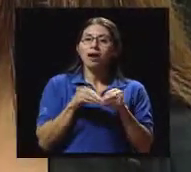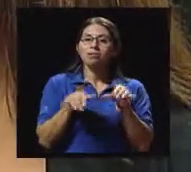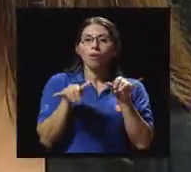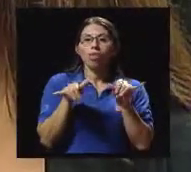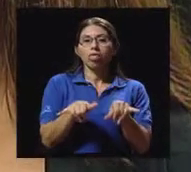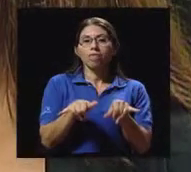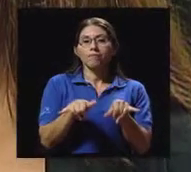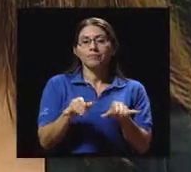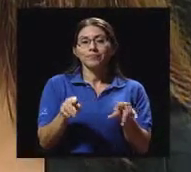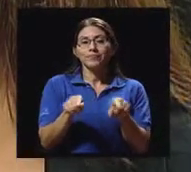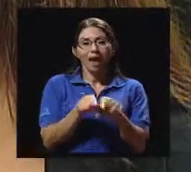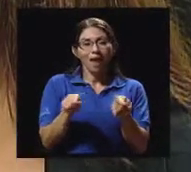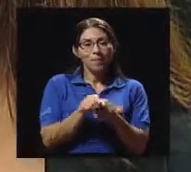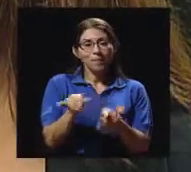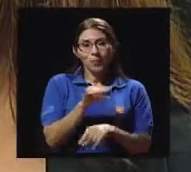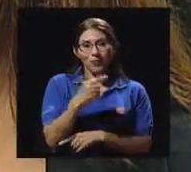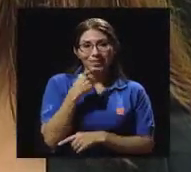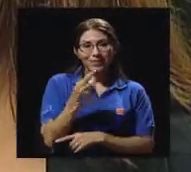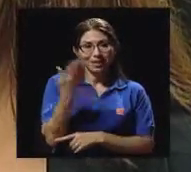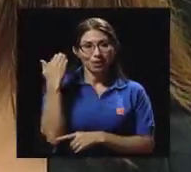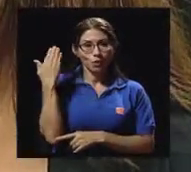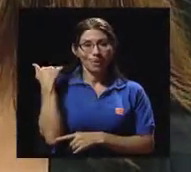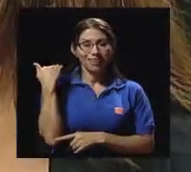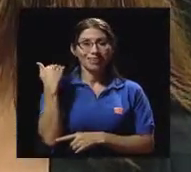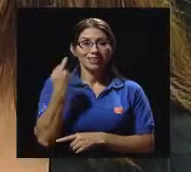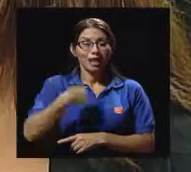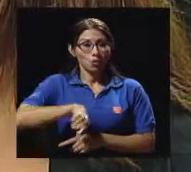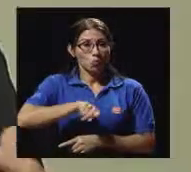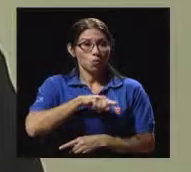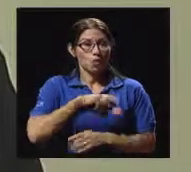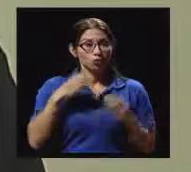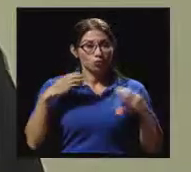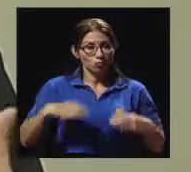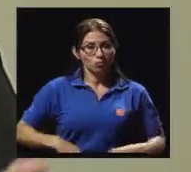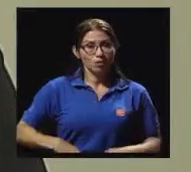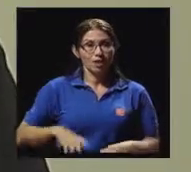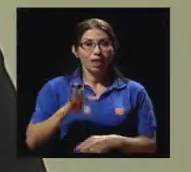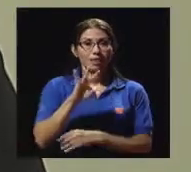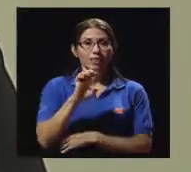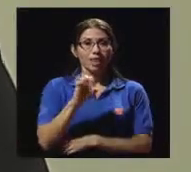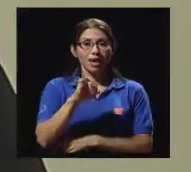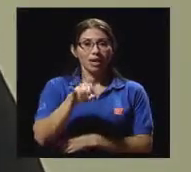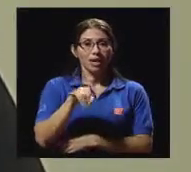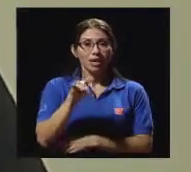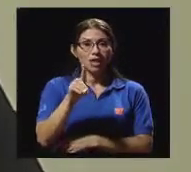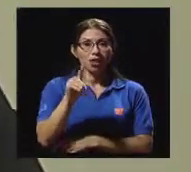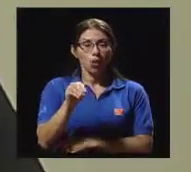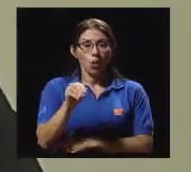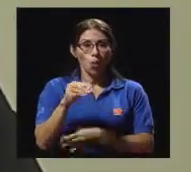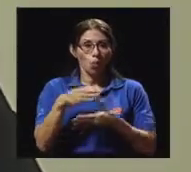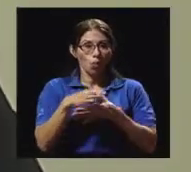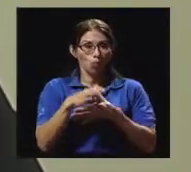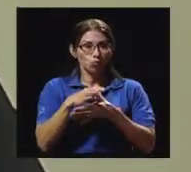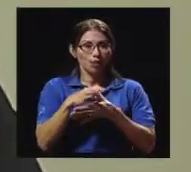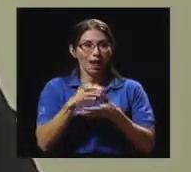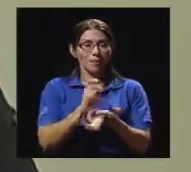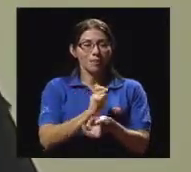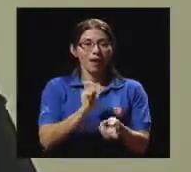Además, como les decía anteriormente, nuestro tejido va cambiando, nuestro tejido muscular va cambiando a ser adiposo,